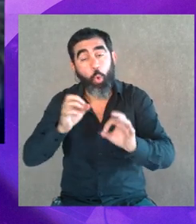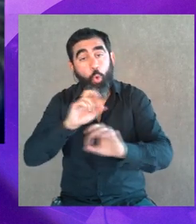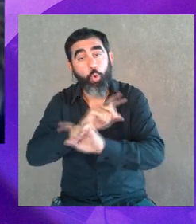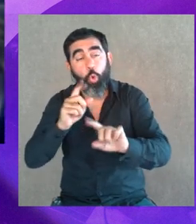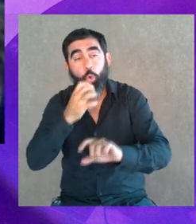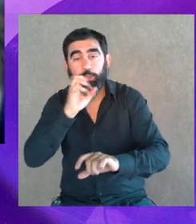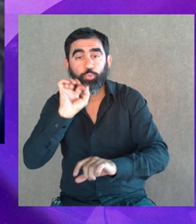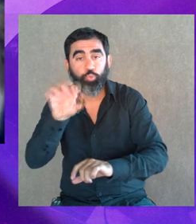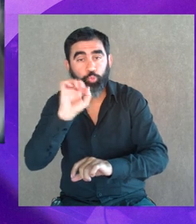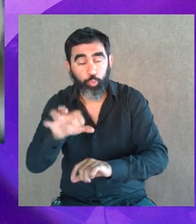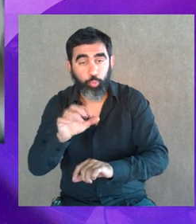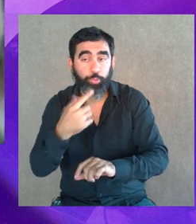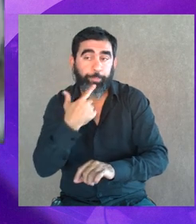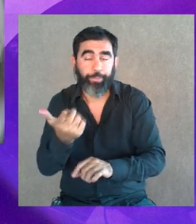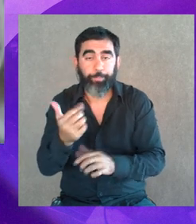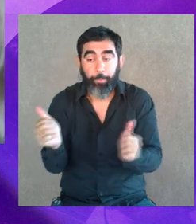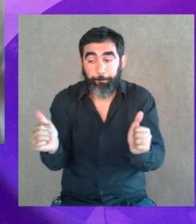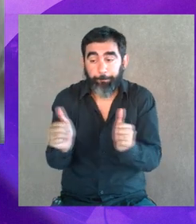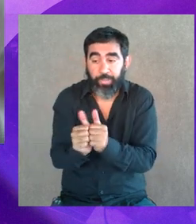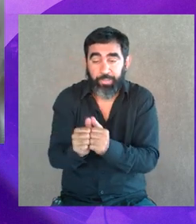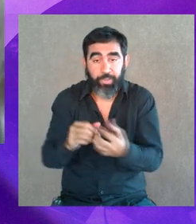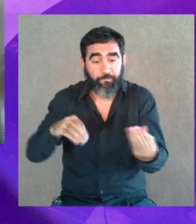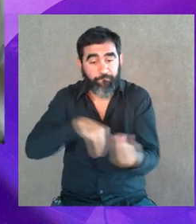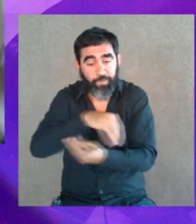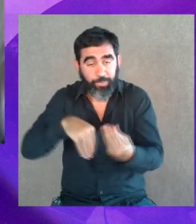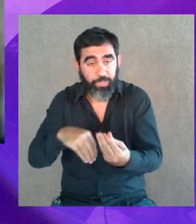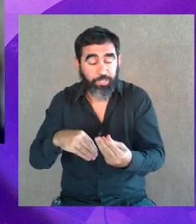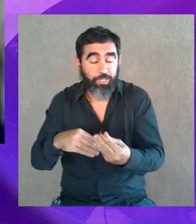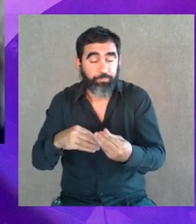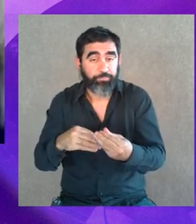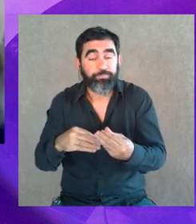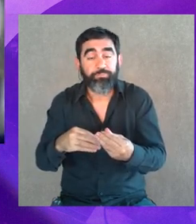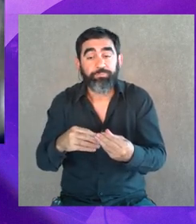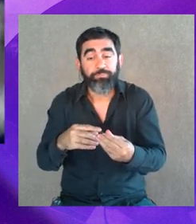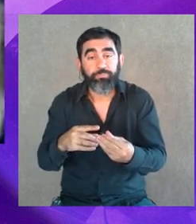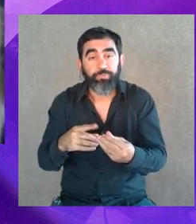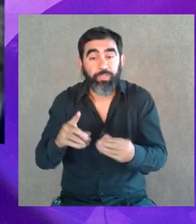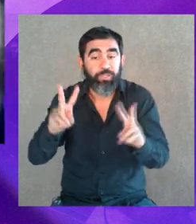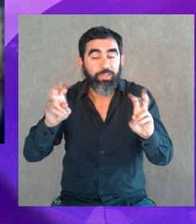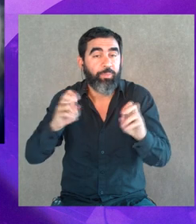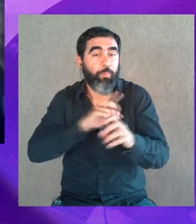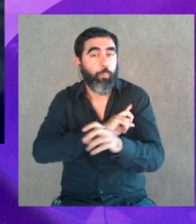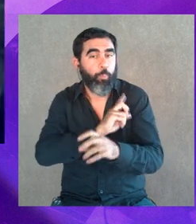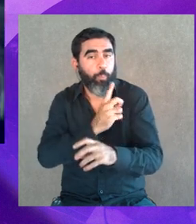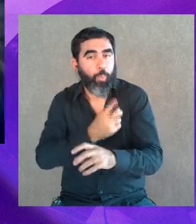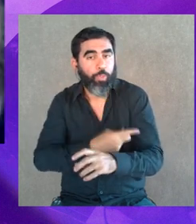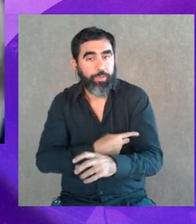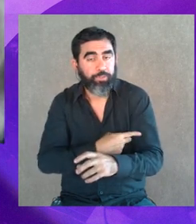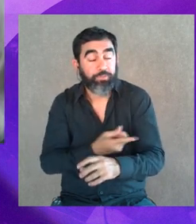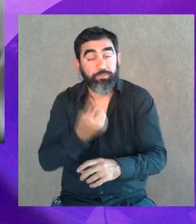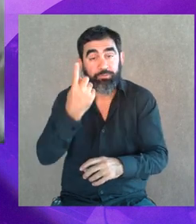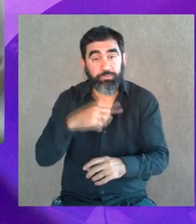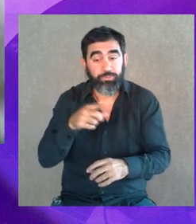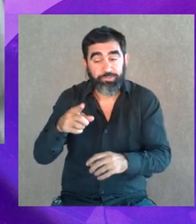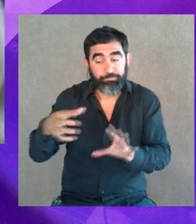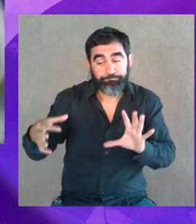implican, claro, las parejas, las familias, los vínculos humanos en general, son vínculos de poder. Y